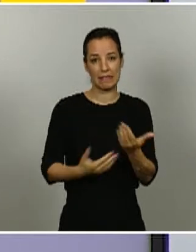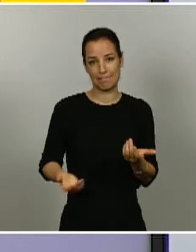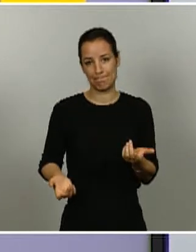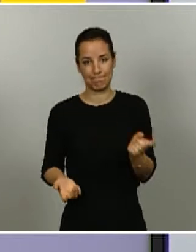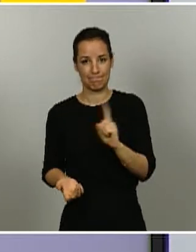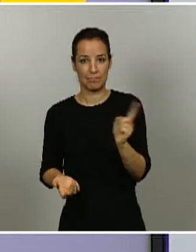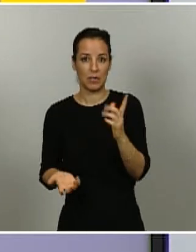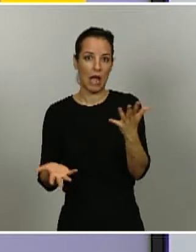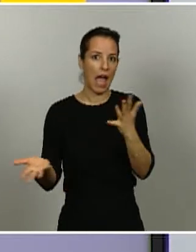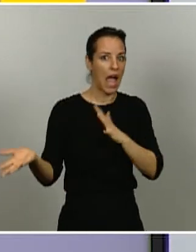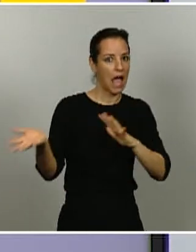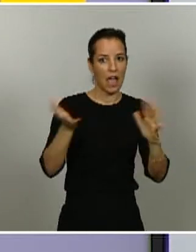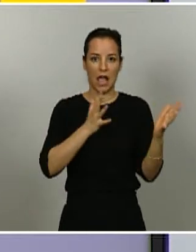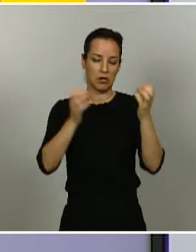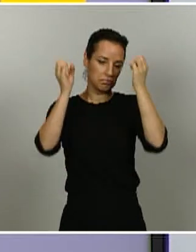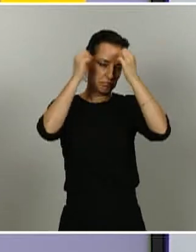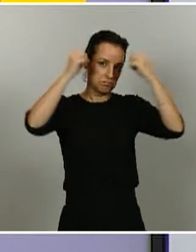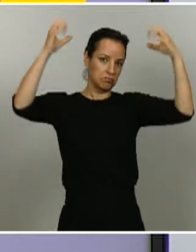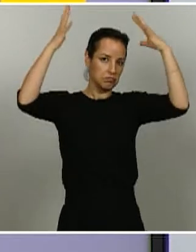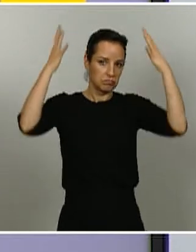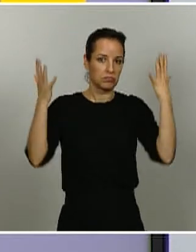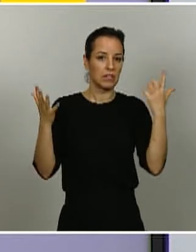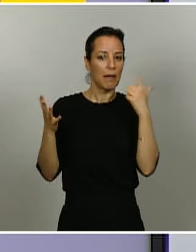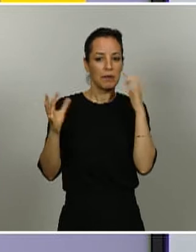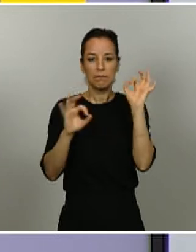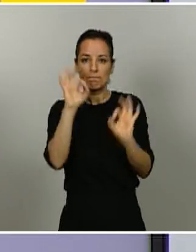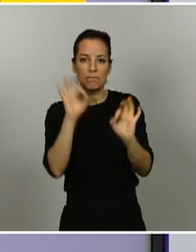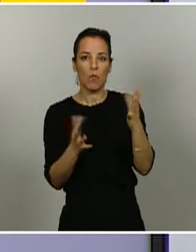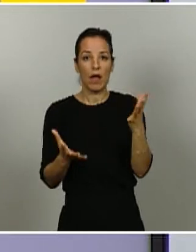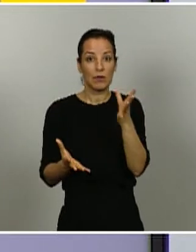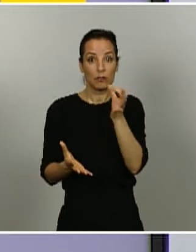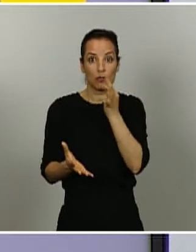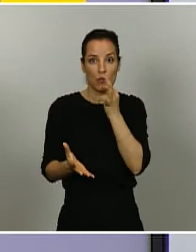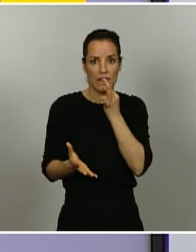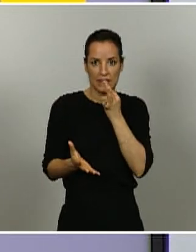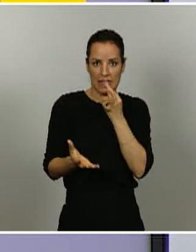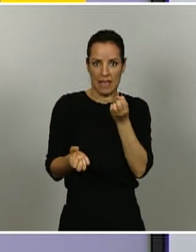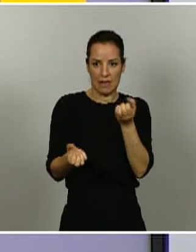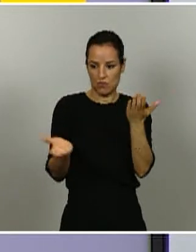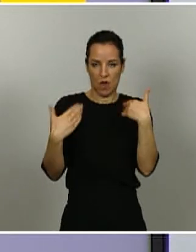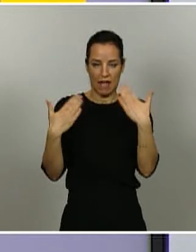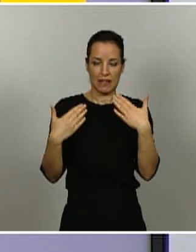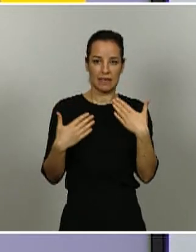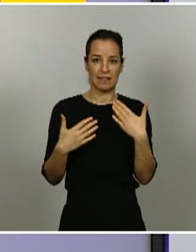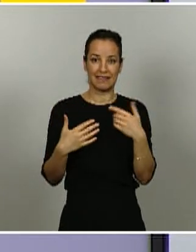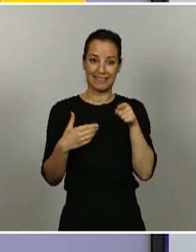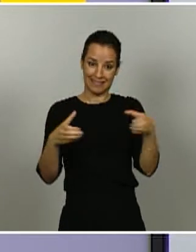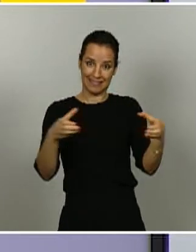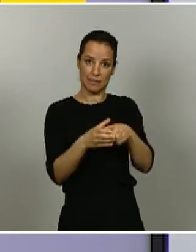idea de cuál es la prevalencia que no tenemos todavía estimada en este tipo de personas.